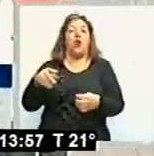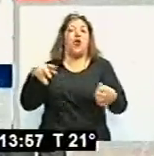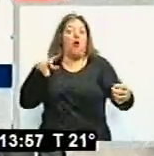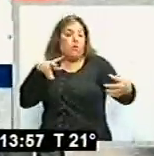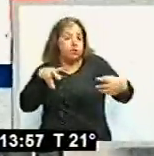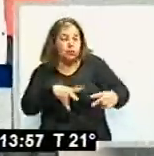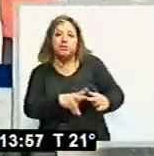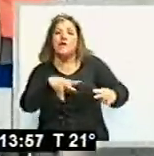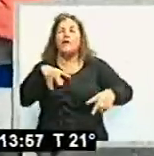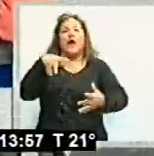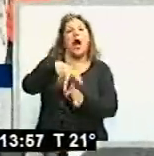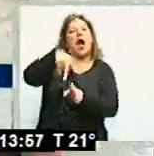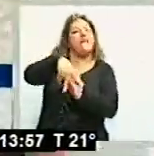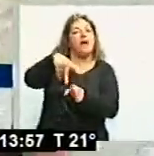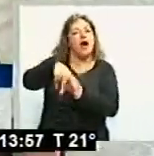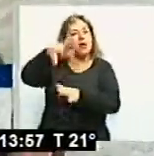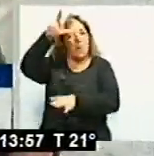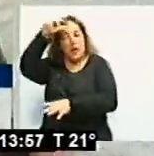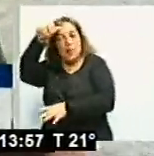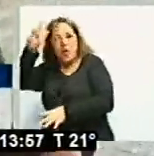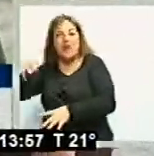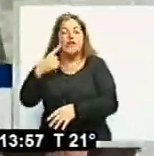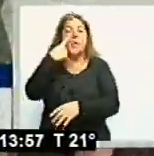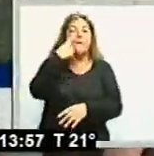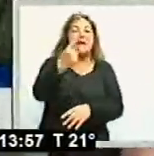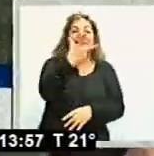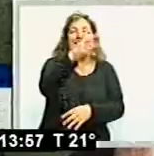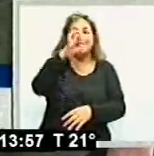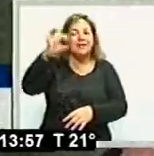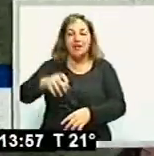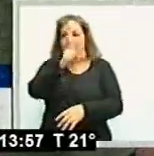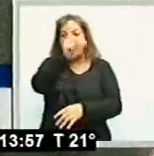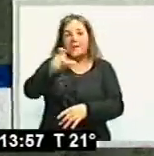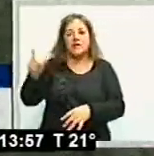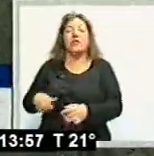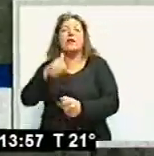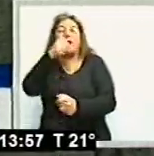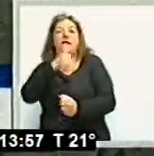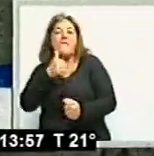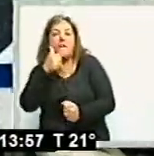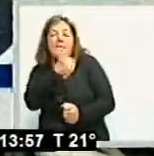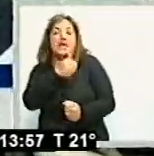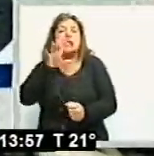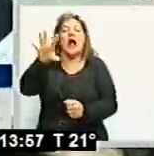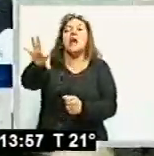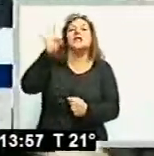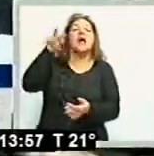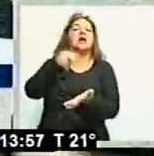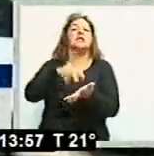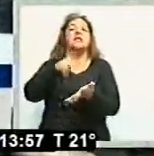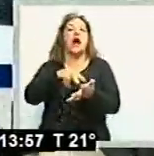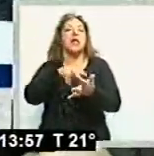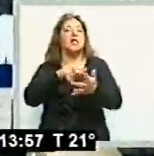peruanos, 1300 personas nos acompañaban del mundo y de la comunidad de la farmacia, farmacéuticos que eligieron nuestra Salta para un